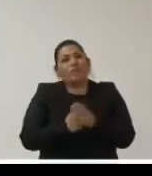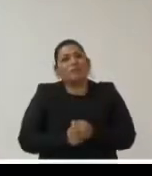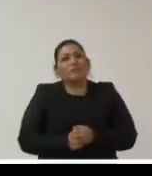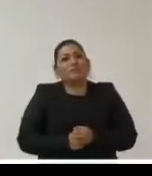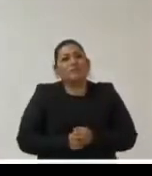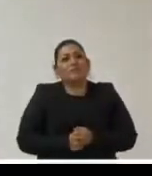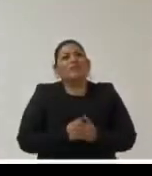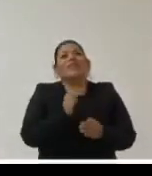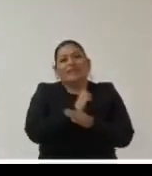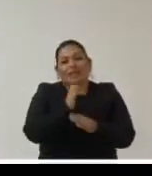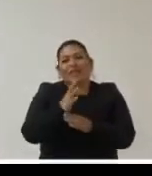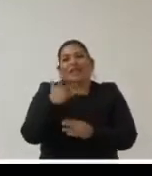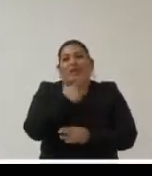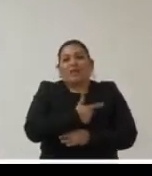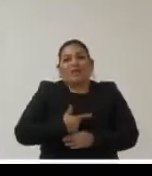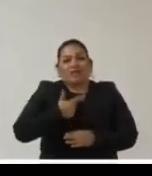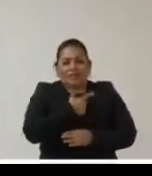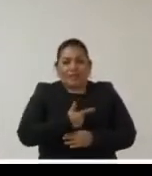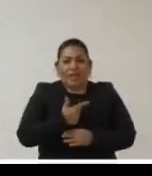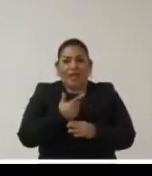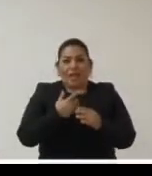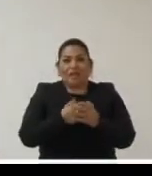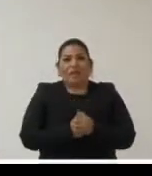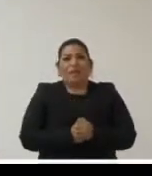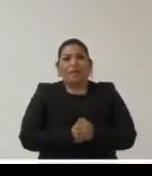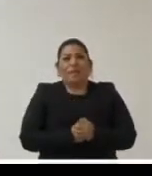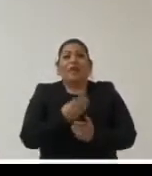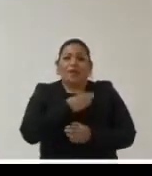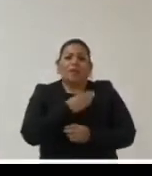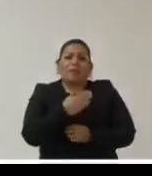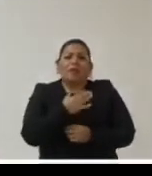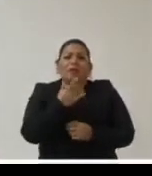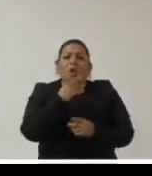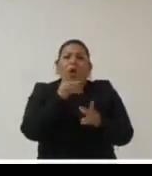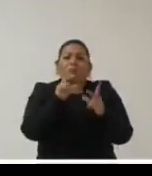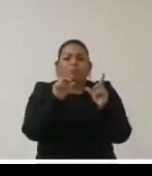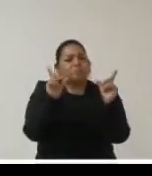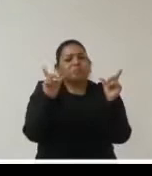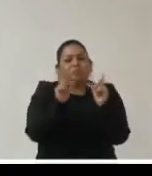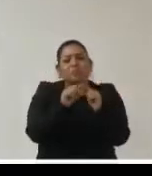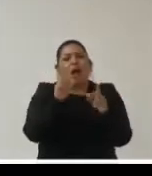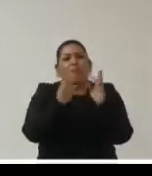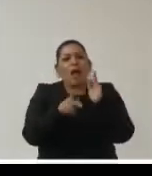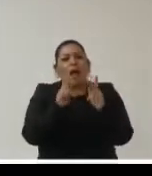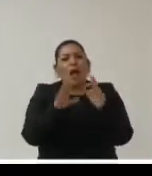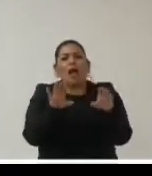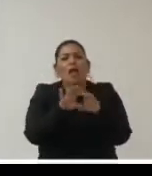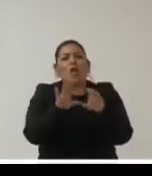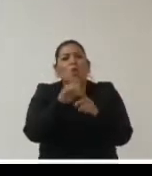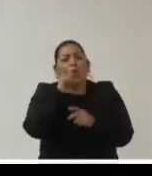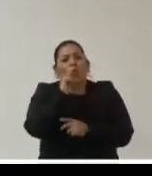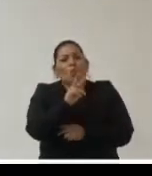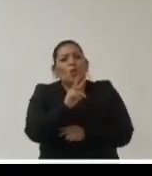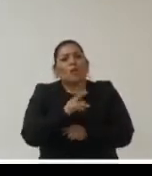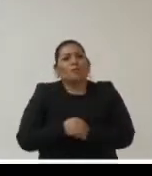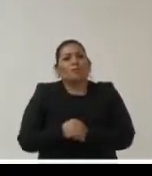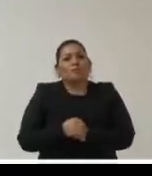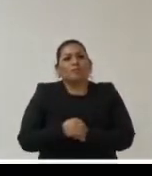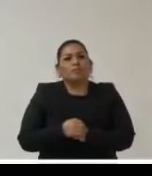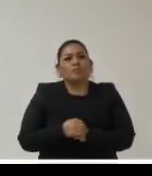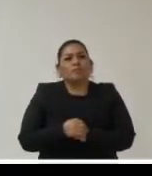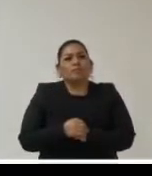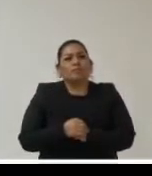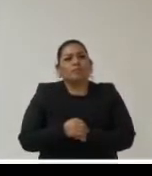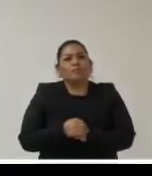entonces es un gusto estar con ustedes y bueno yo les voy a platicar un poquito cómo hemos visto desde el Comité de